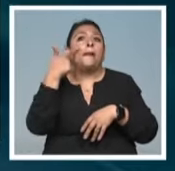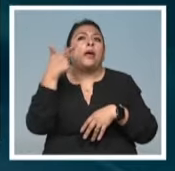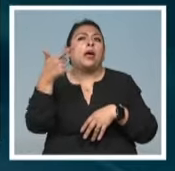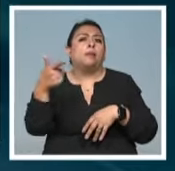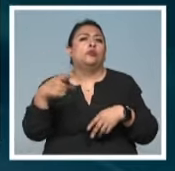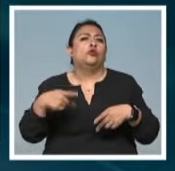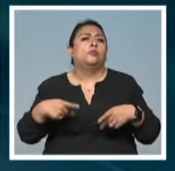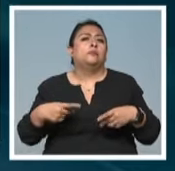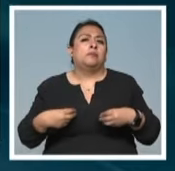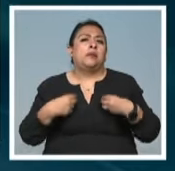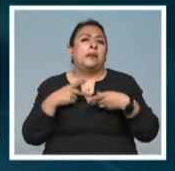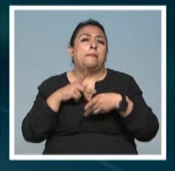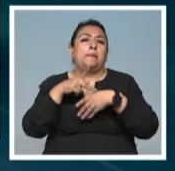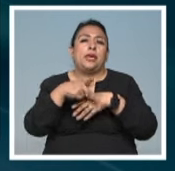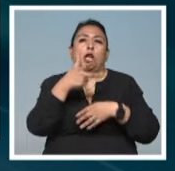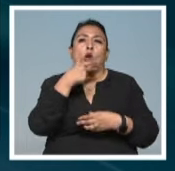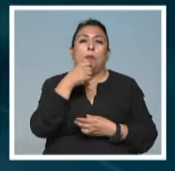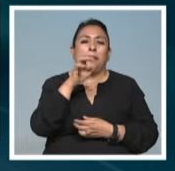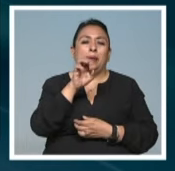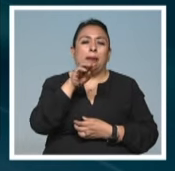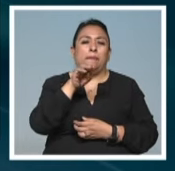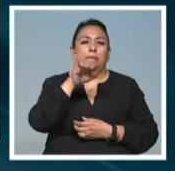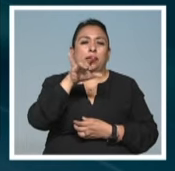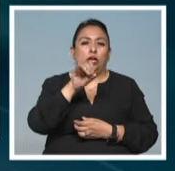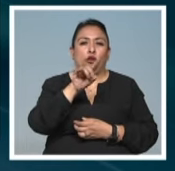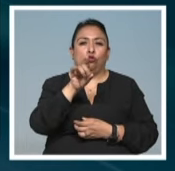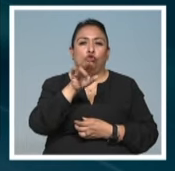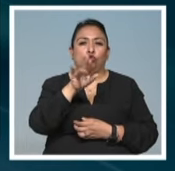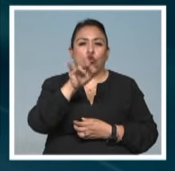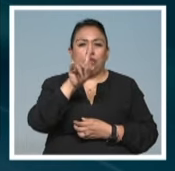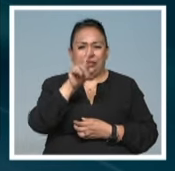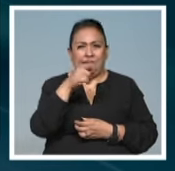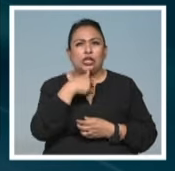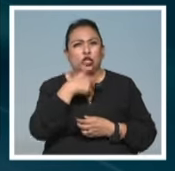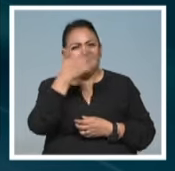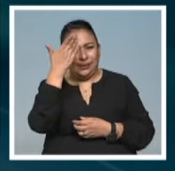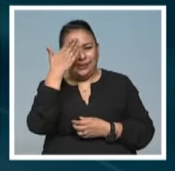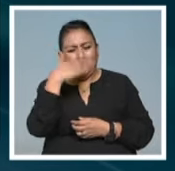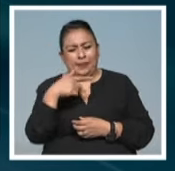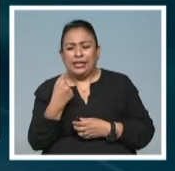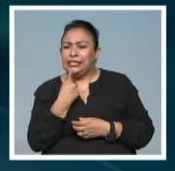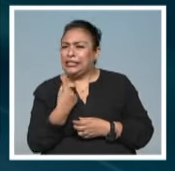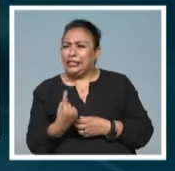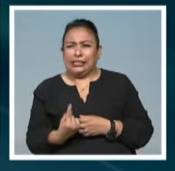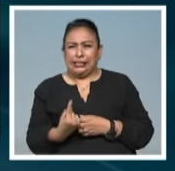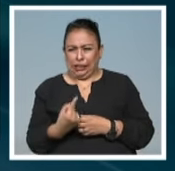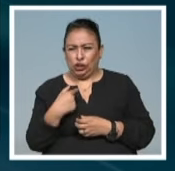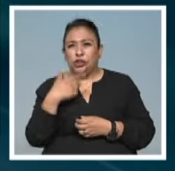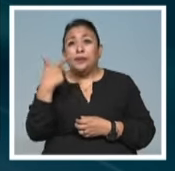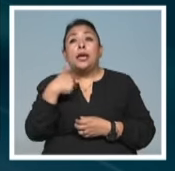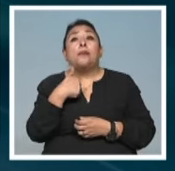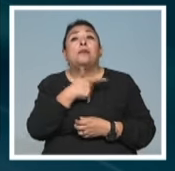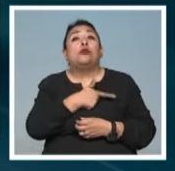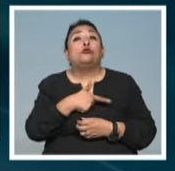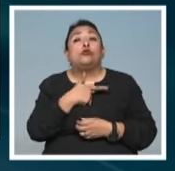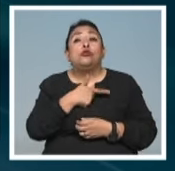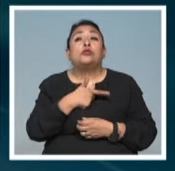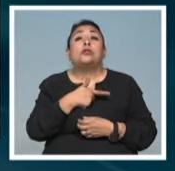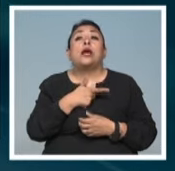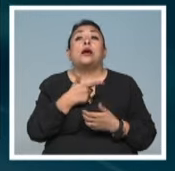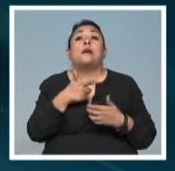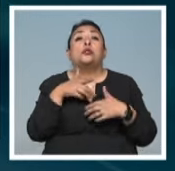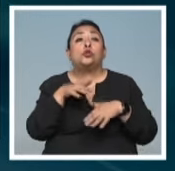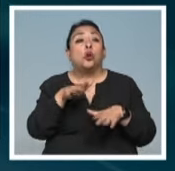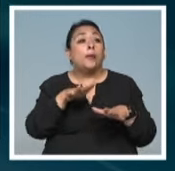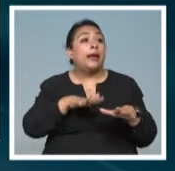vivir en la piel de Emilio Zurita. Sabía desde chiquito que lo que más me gustaba era todo lo que tenía que ver con el